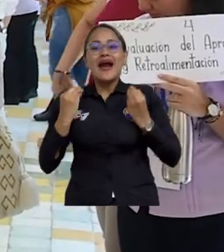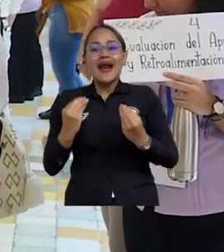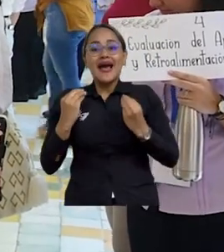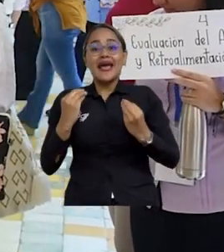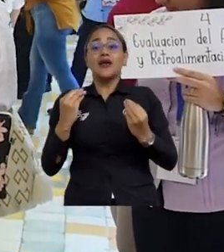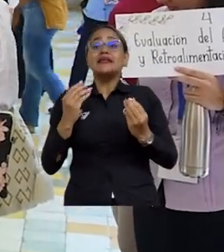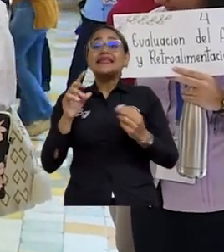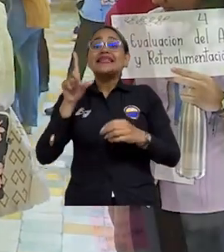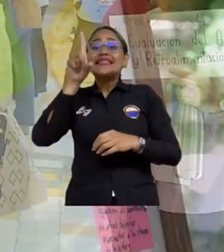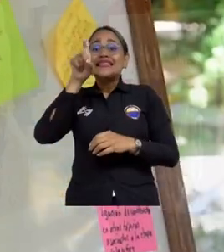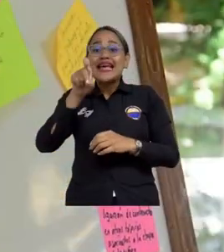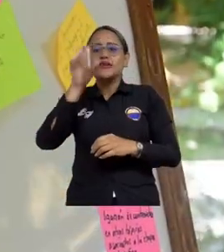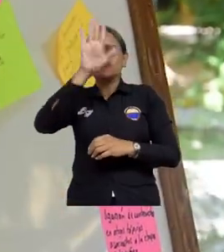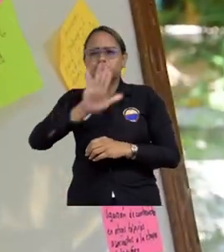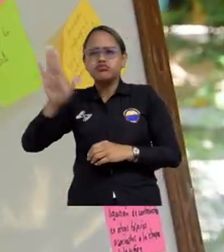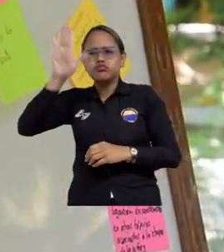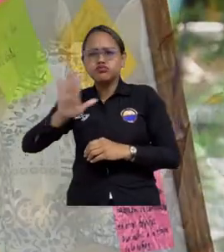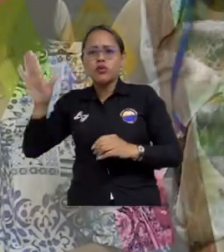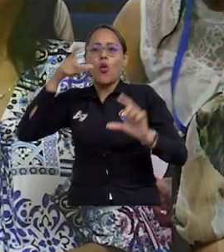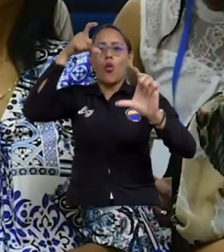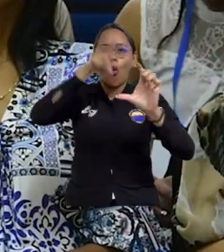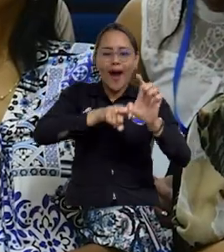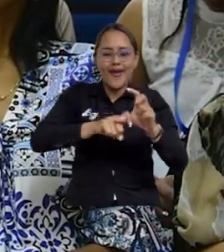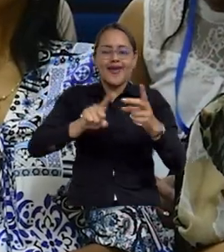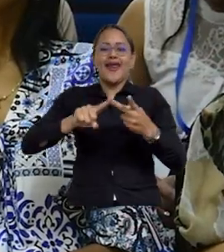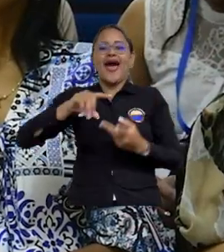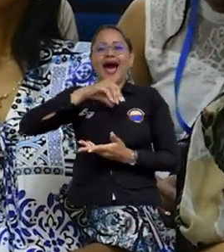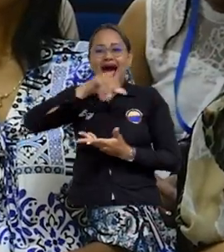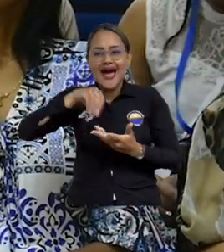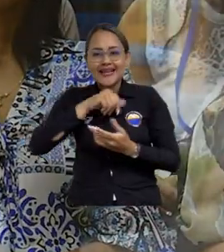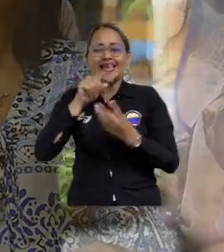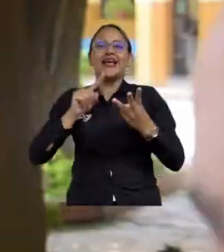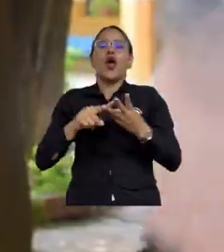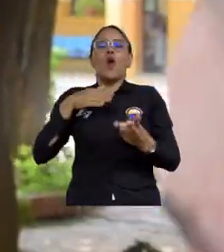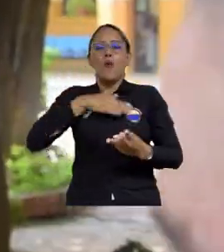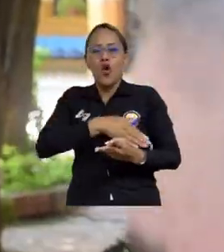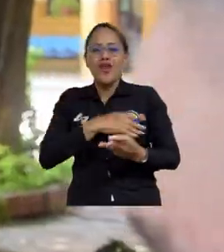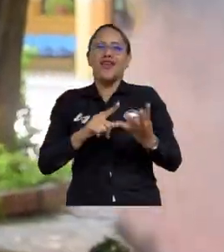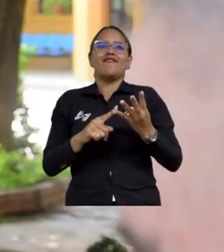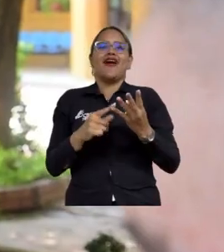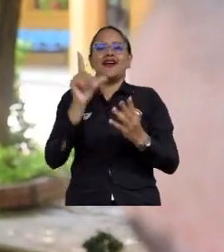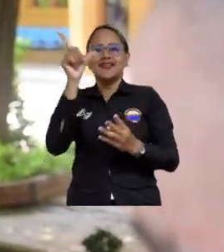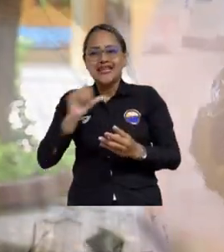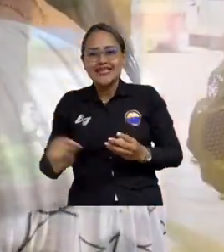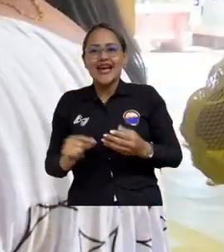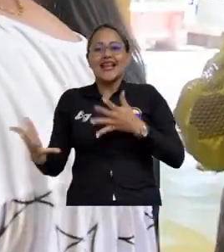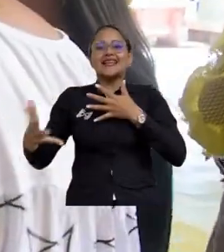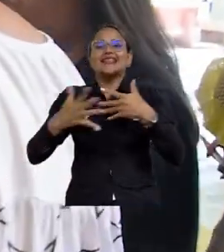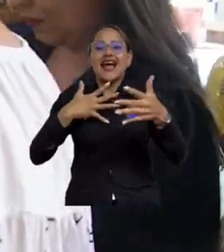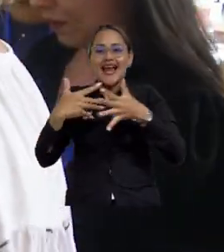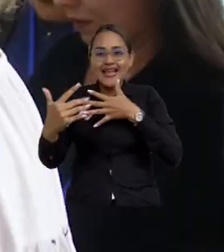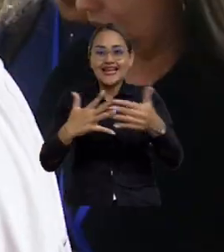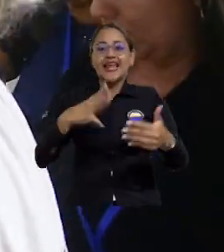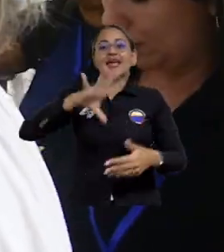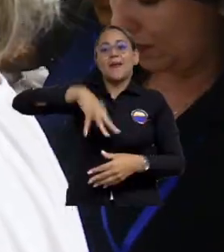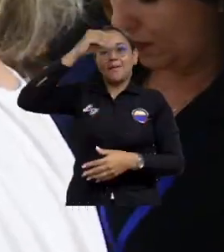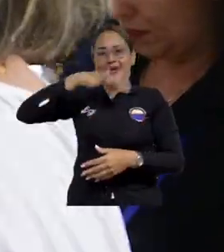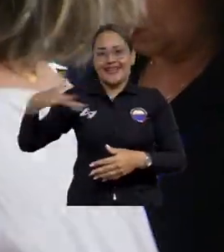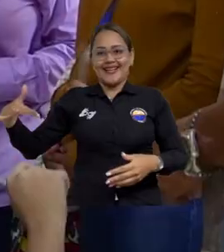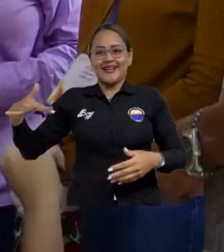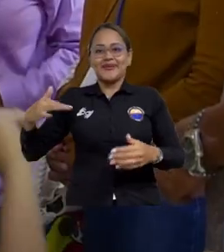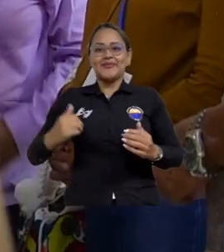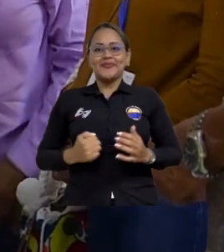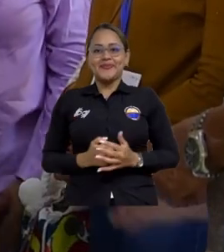acoger a los seis departamentos, la Guajira, al Atlántico, a Bolívar, a Cesar, a San Andrés y al